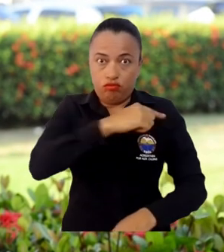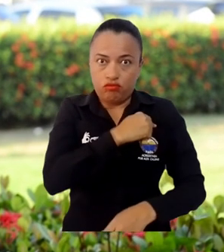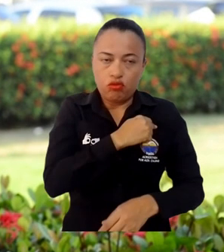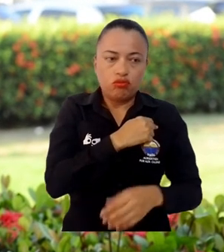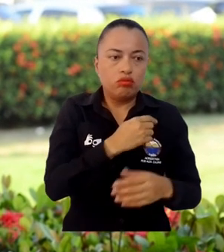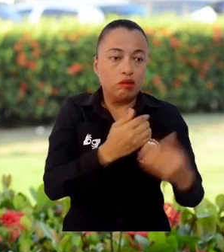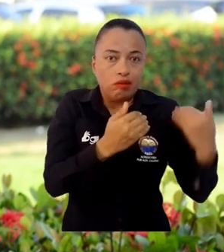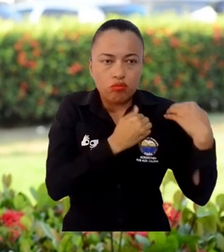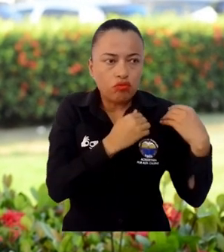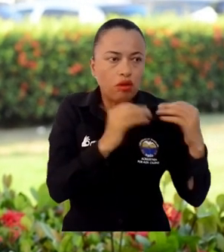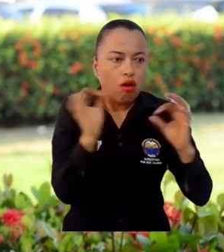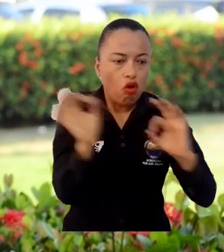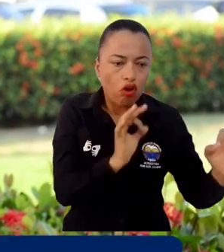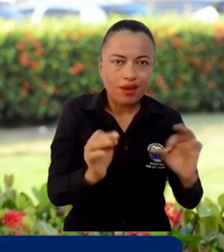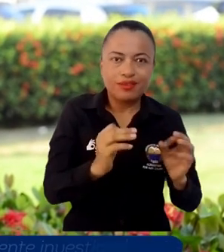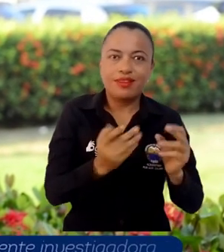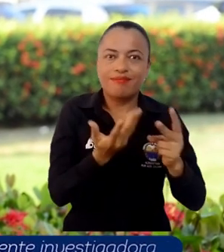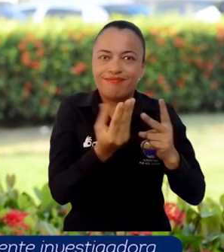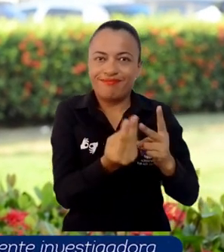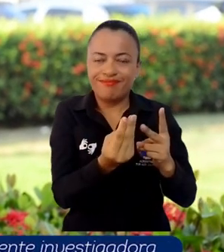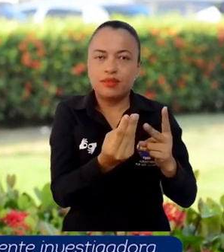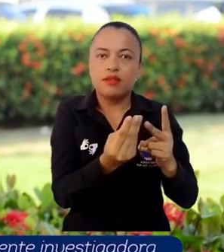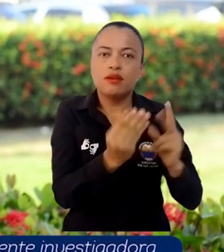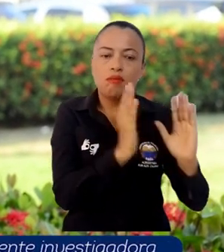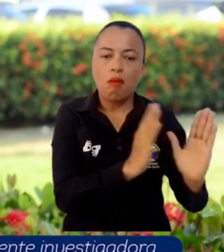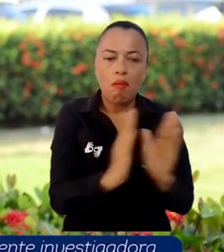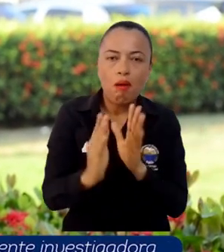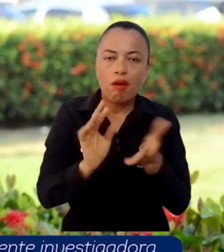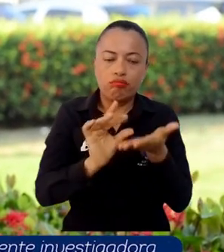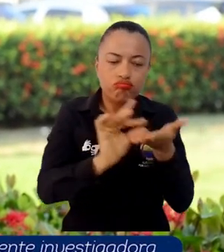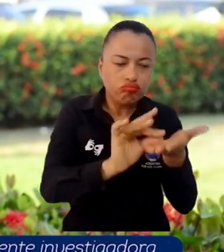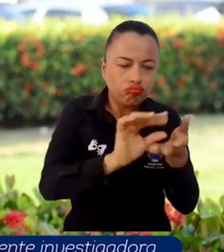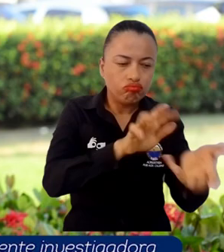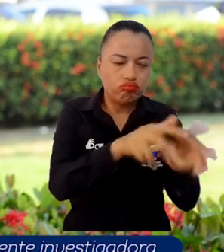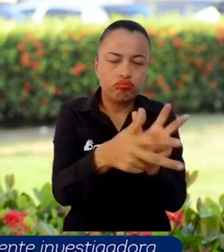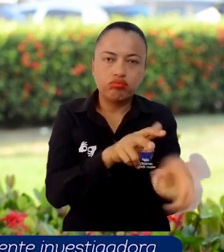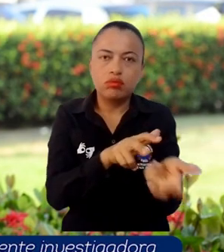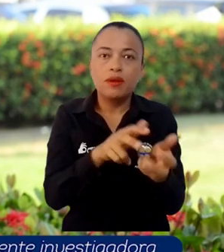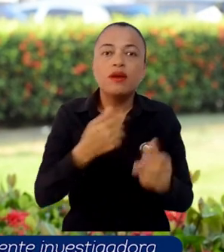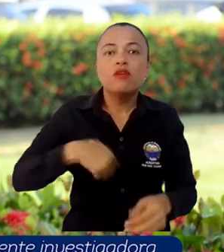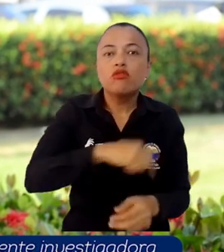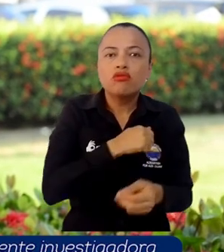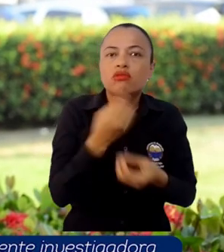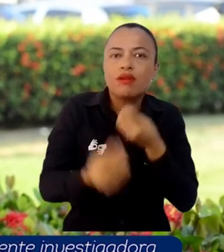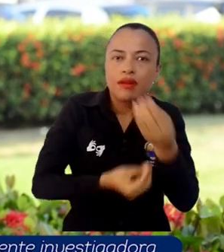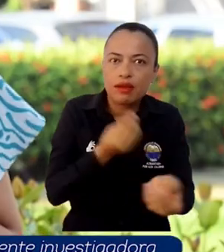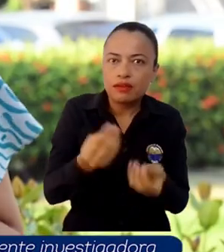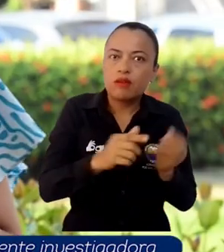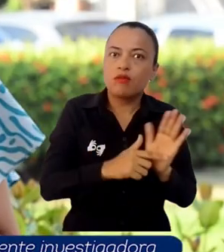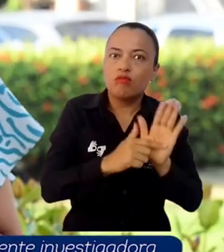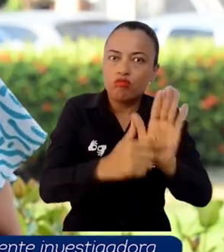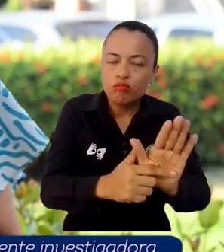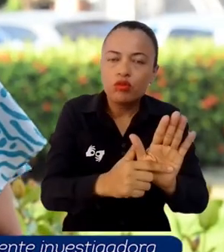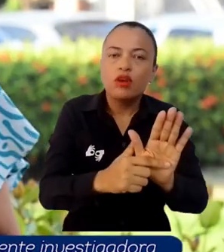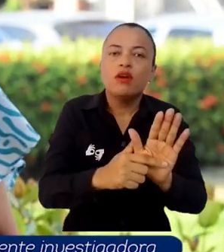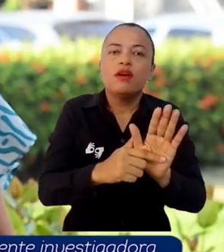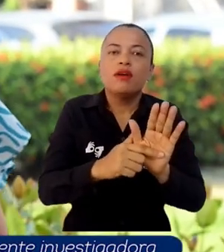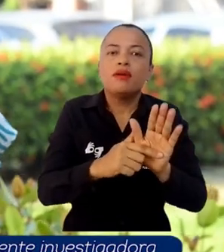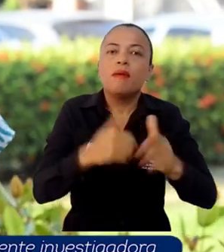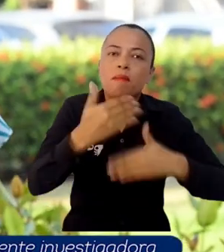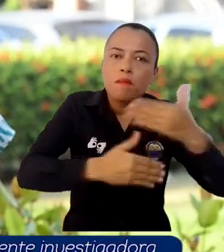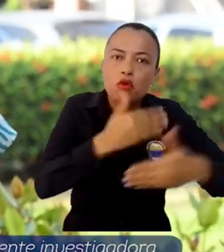Nosotros como el gran articulador y responsables de la etapa de prototipado, pues realmente logramos